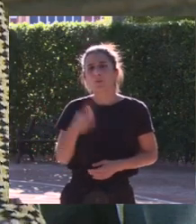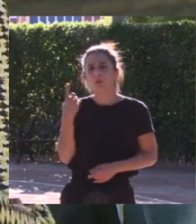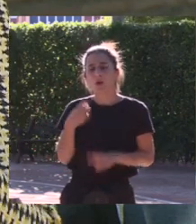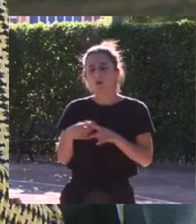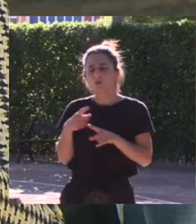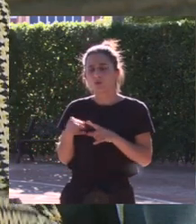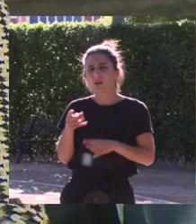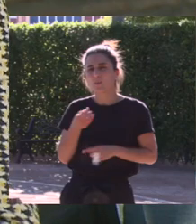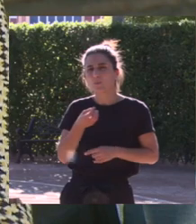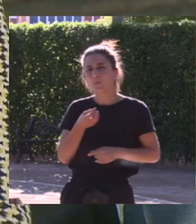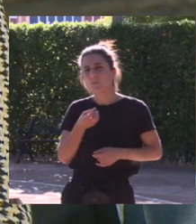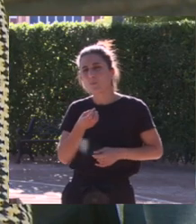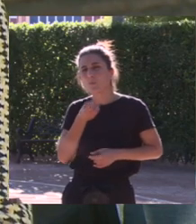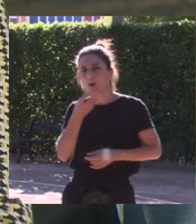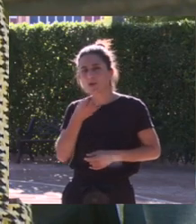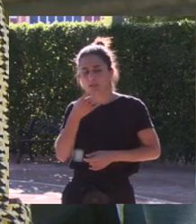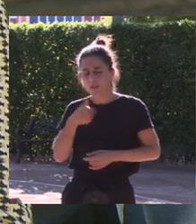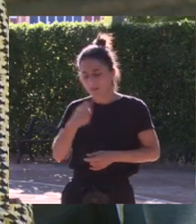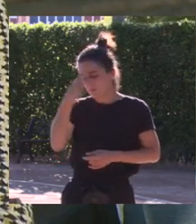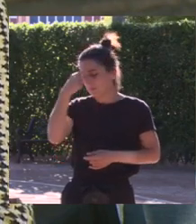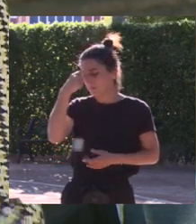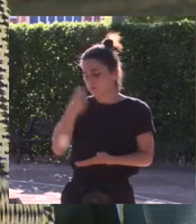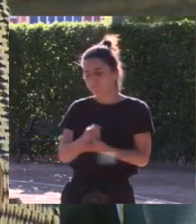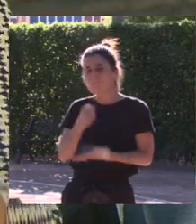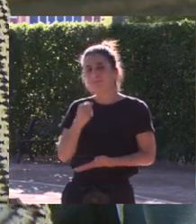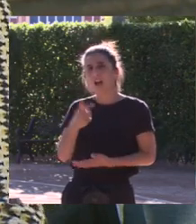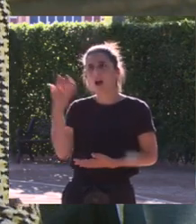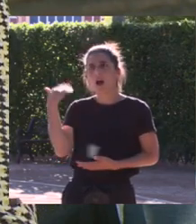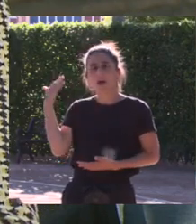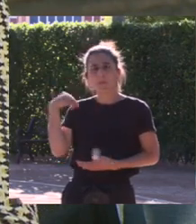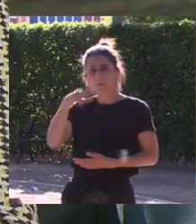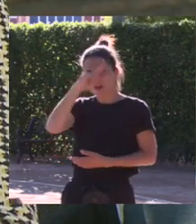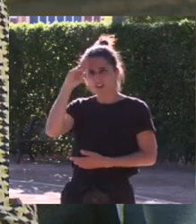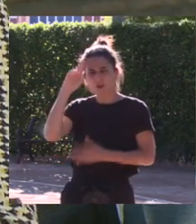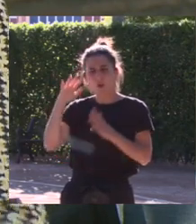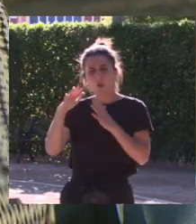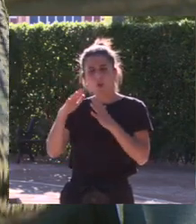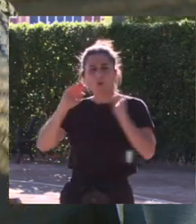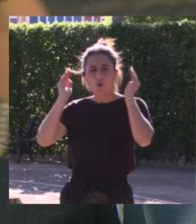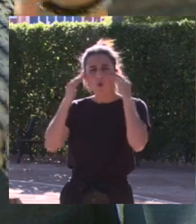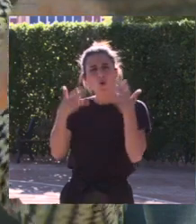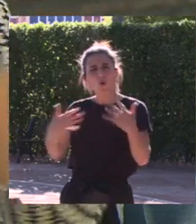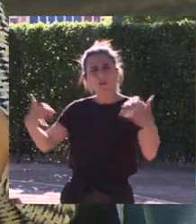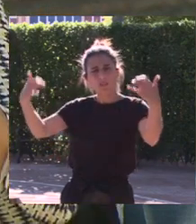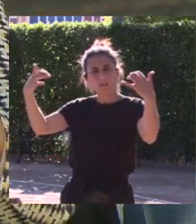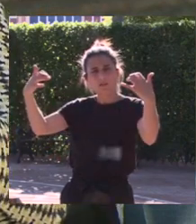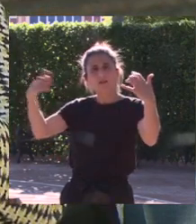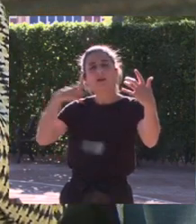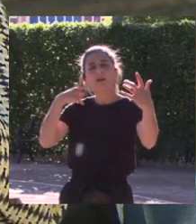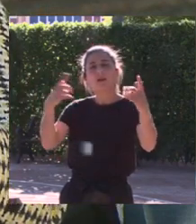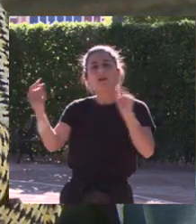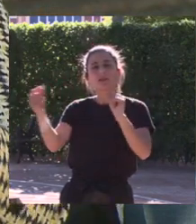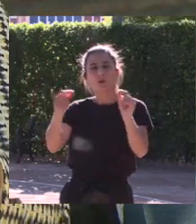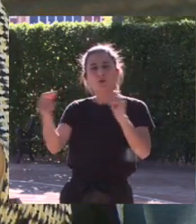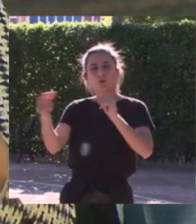cosa que a mí me marcó mucho en Madrid hubo un congreso hace ya unos años y era una discusión